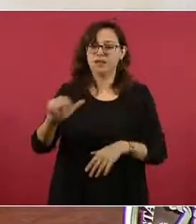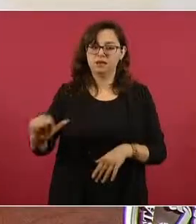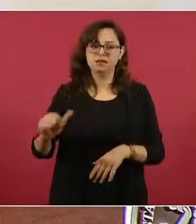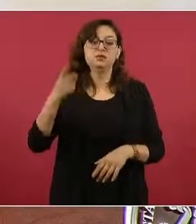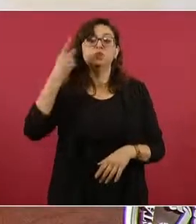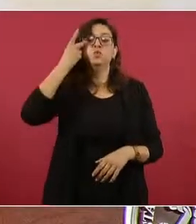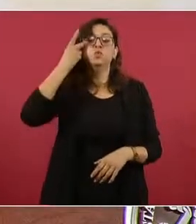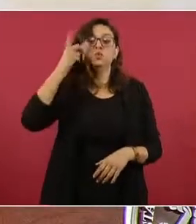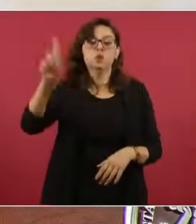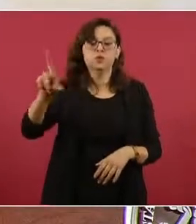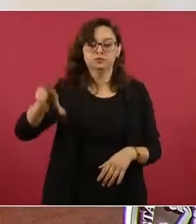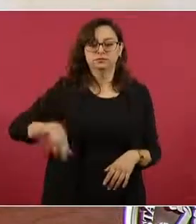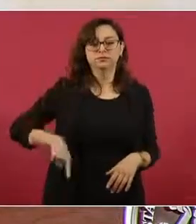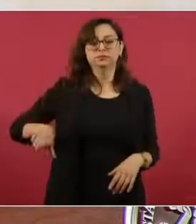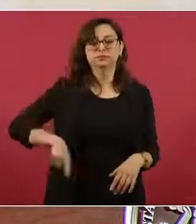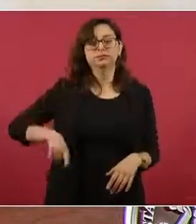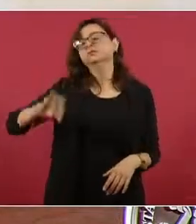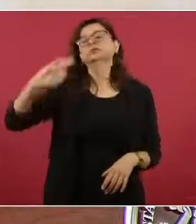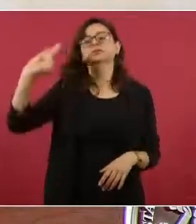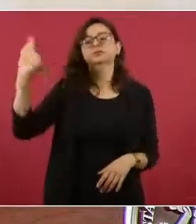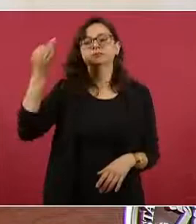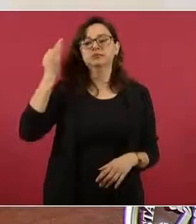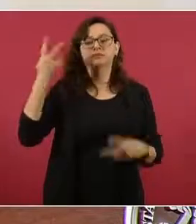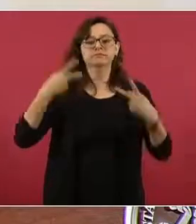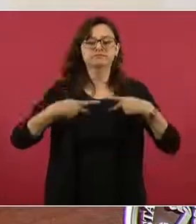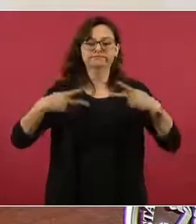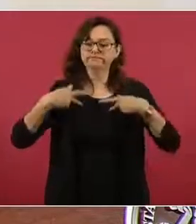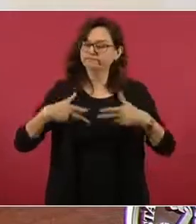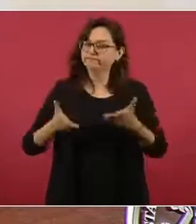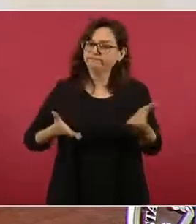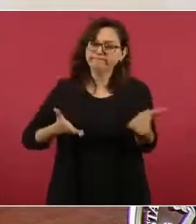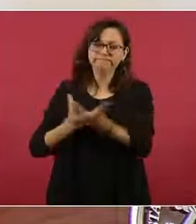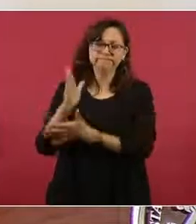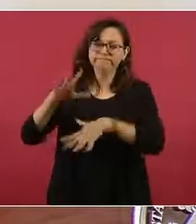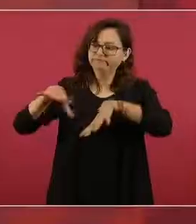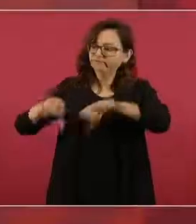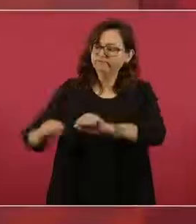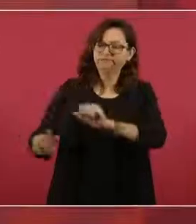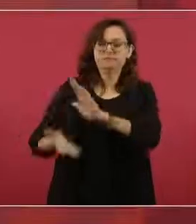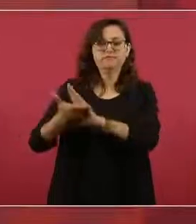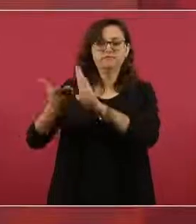y han estado invadiendo y hay